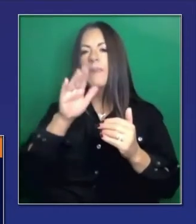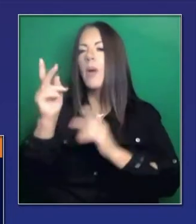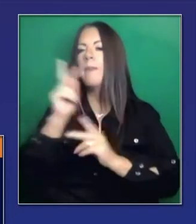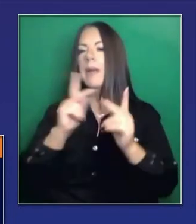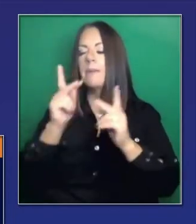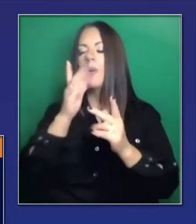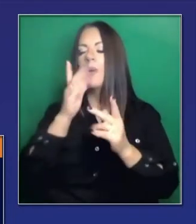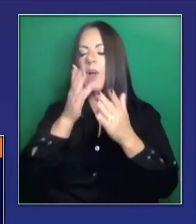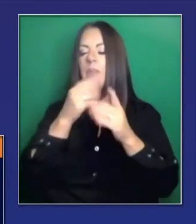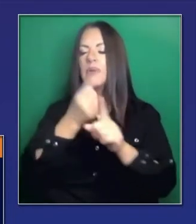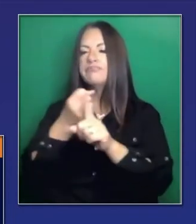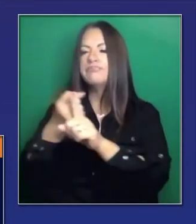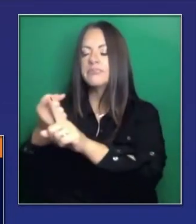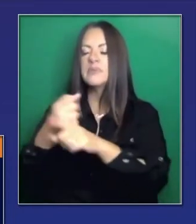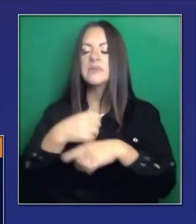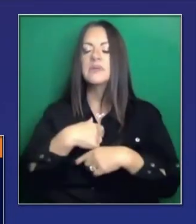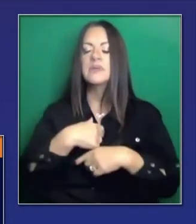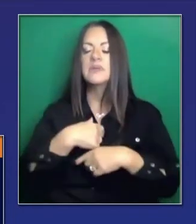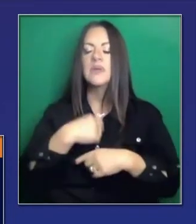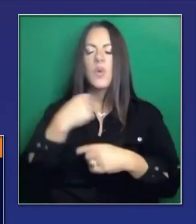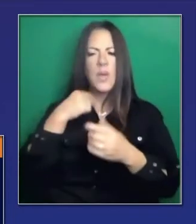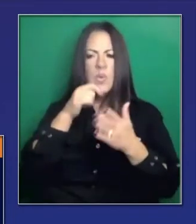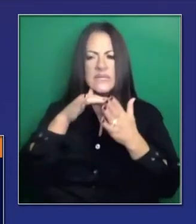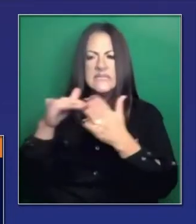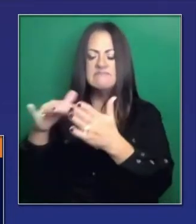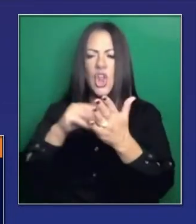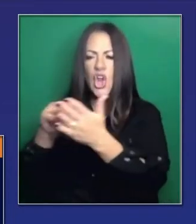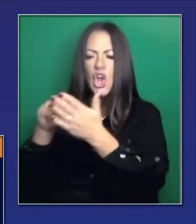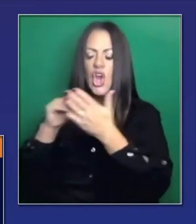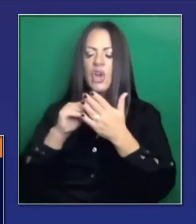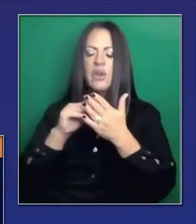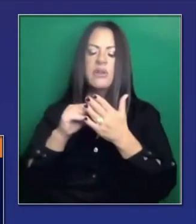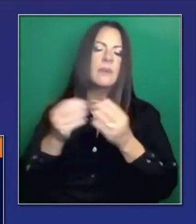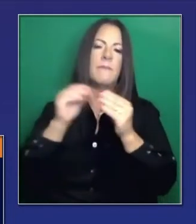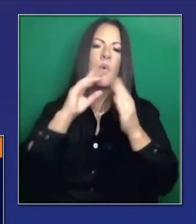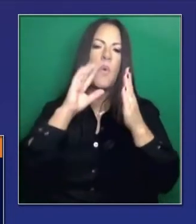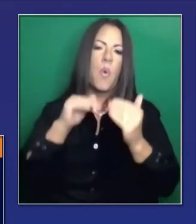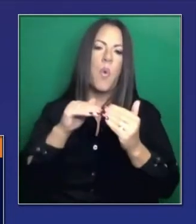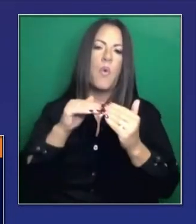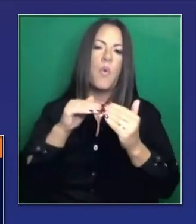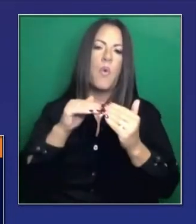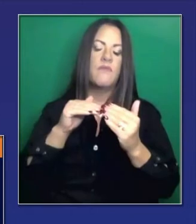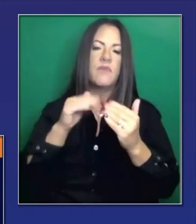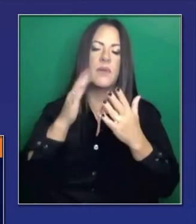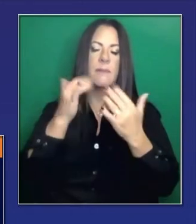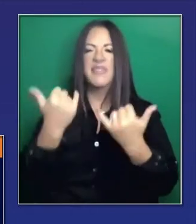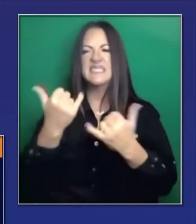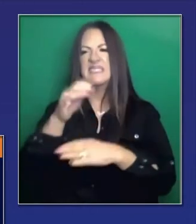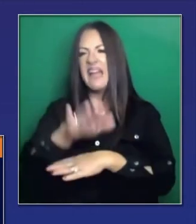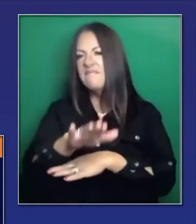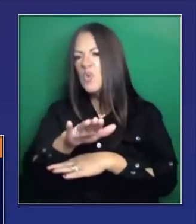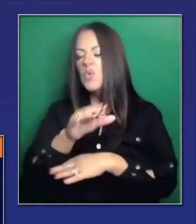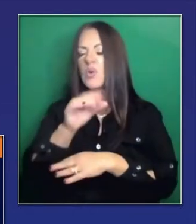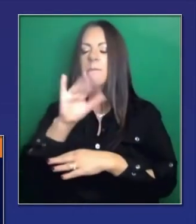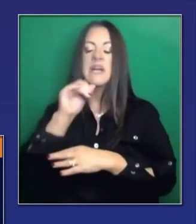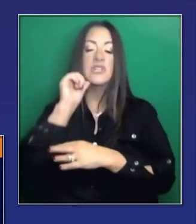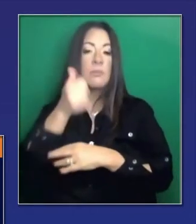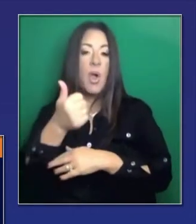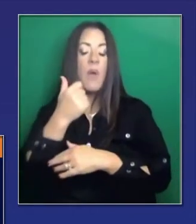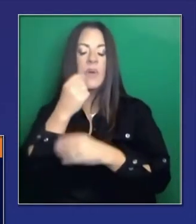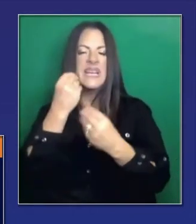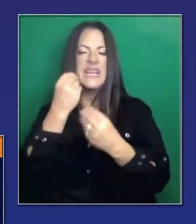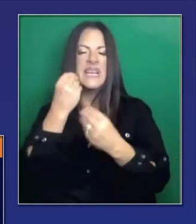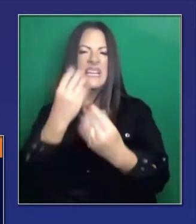identificarán y sabremos más y más de esta nueva cepa con más tiempo conforme se vaya desarrollando la